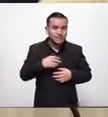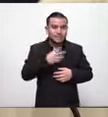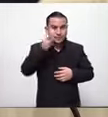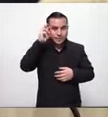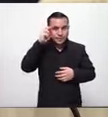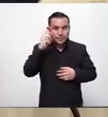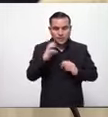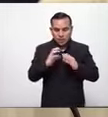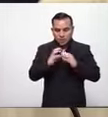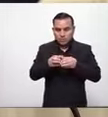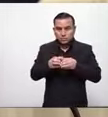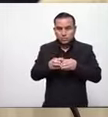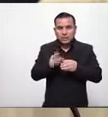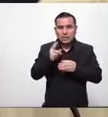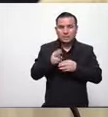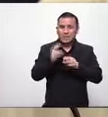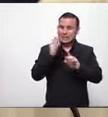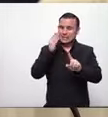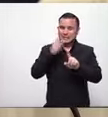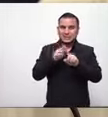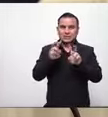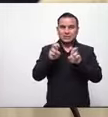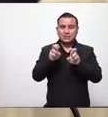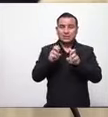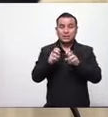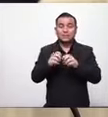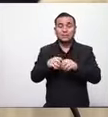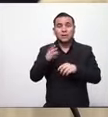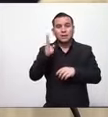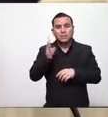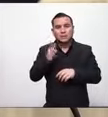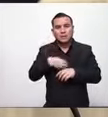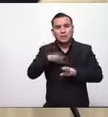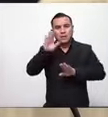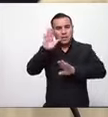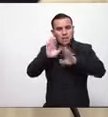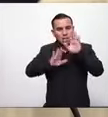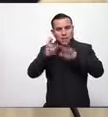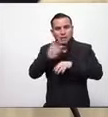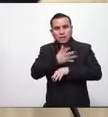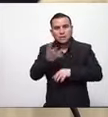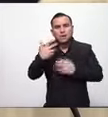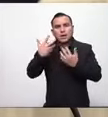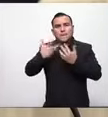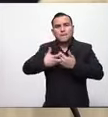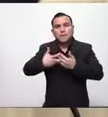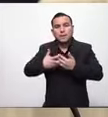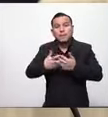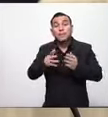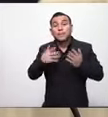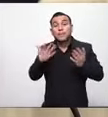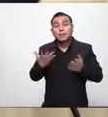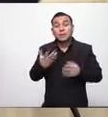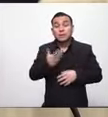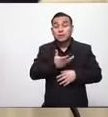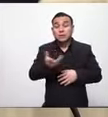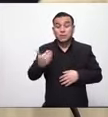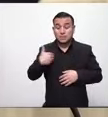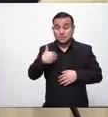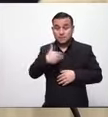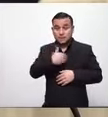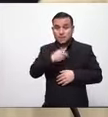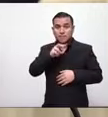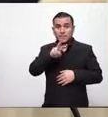más pequeño para justo ver el tema del transporte en donde ha participado el sector empresarial por supuesto que el viceministerio de